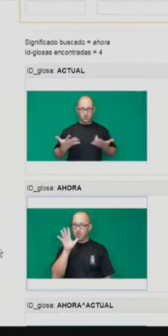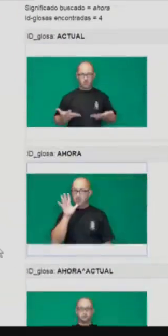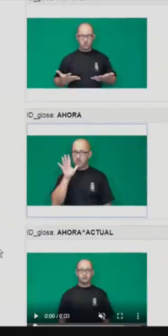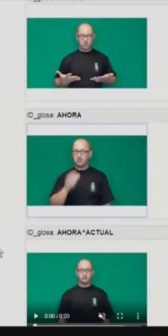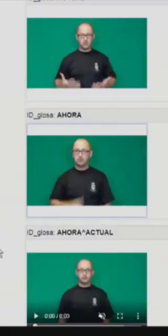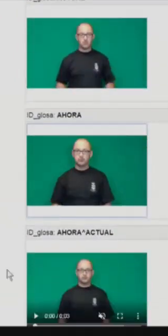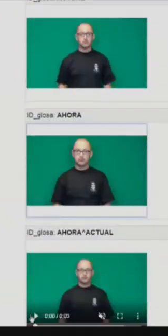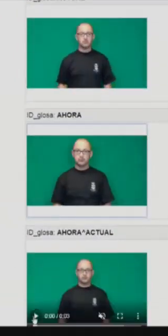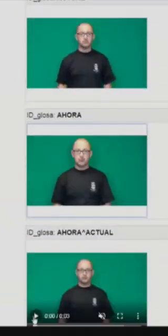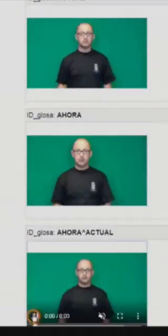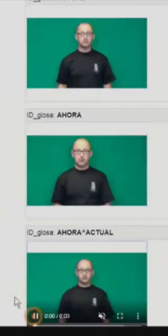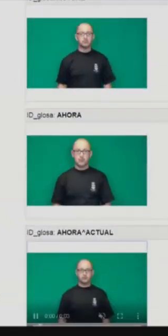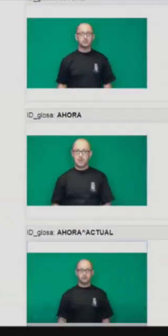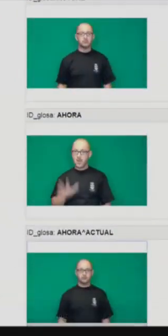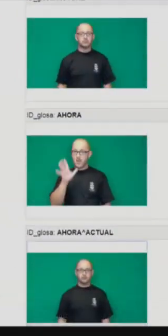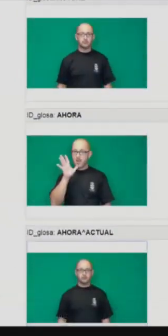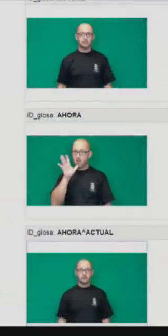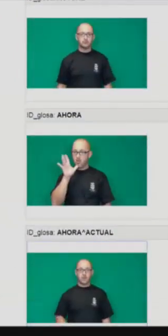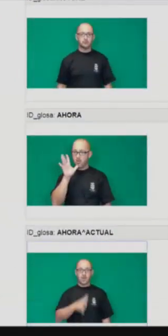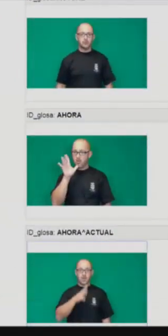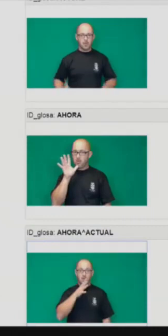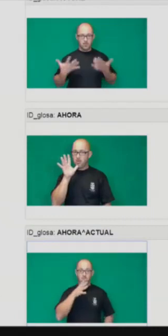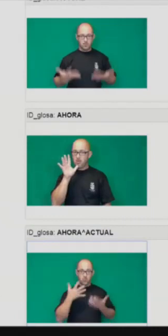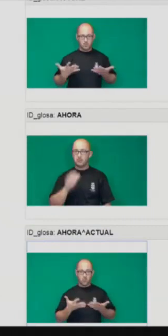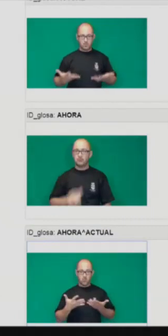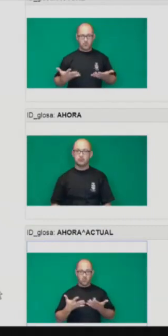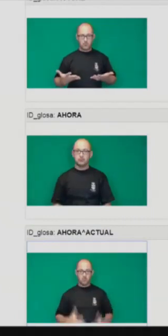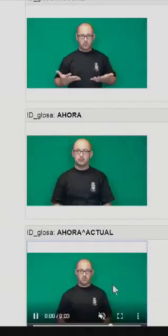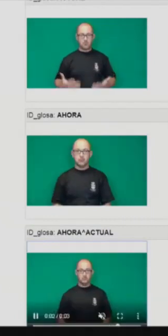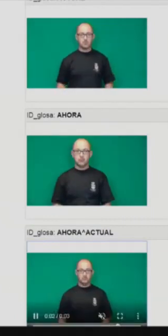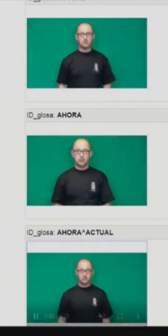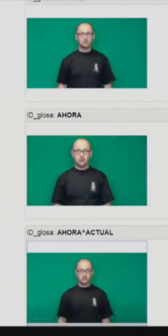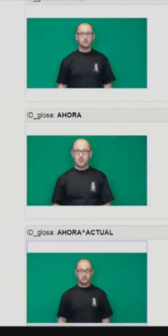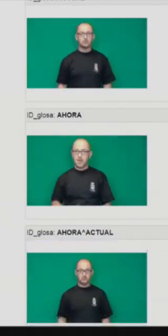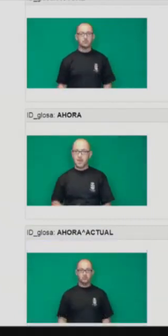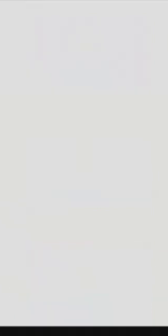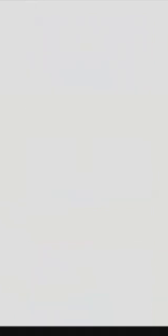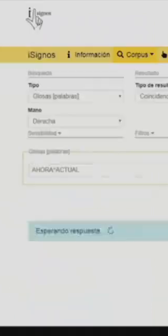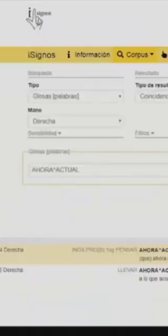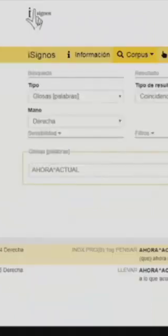Vamos a verlo mejor dentro